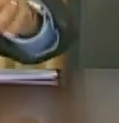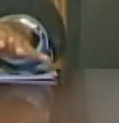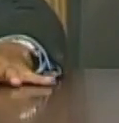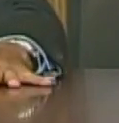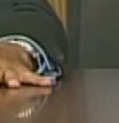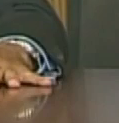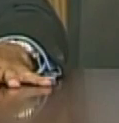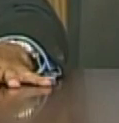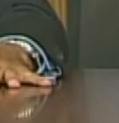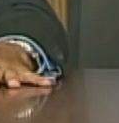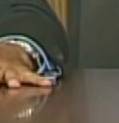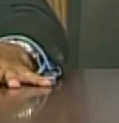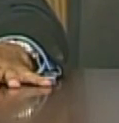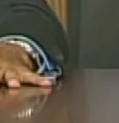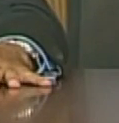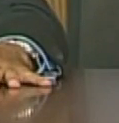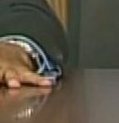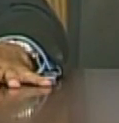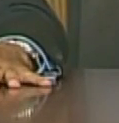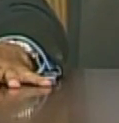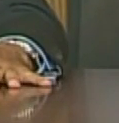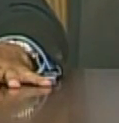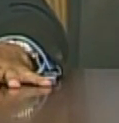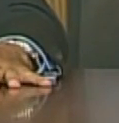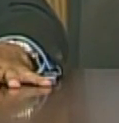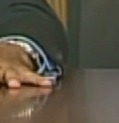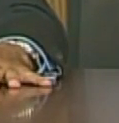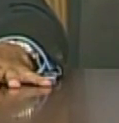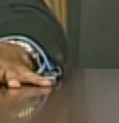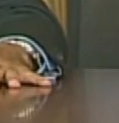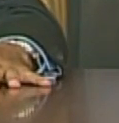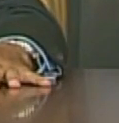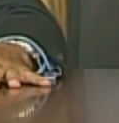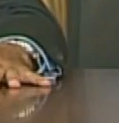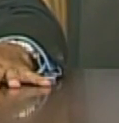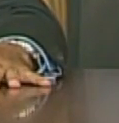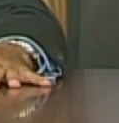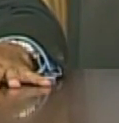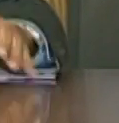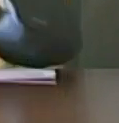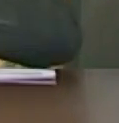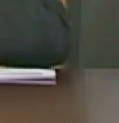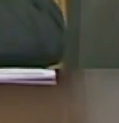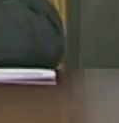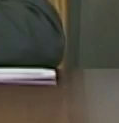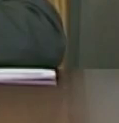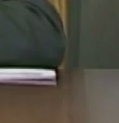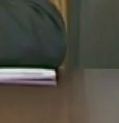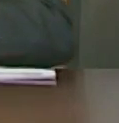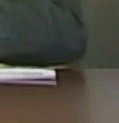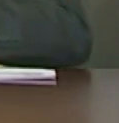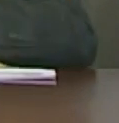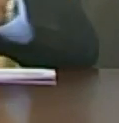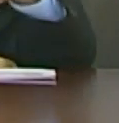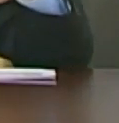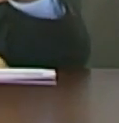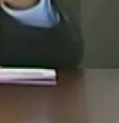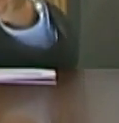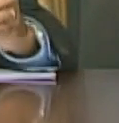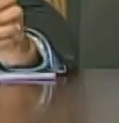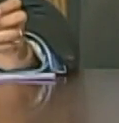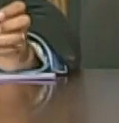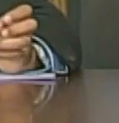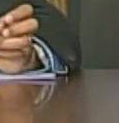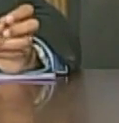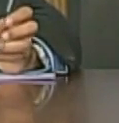una inundación y surge una tarea asumirla pero esos 100 proyectos usted los garantiza bienvenido compañero Luis Sauce como nuevo